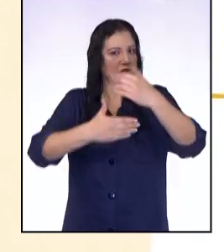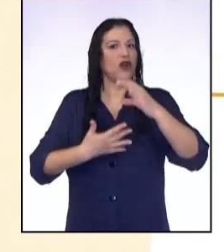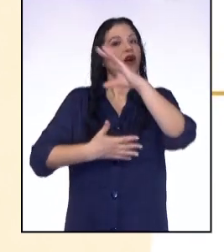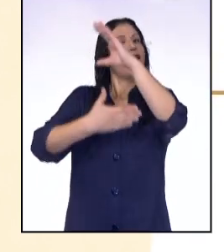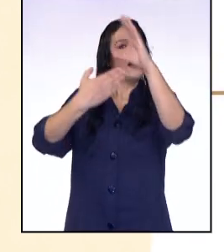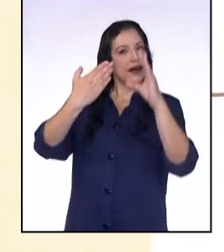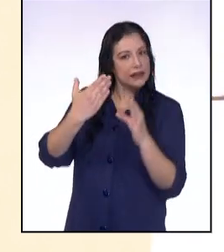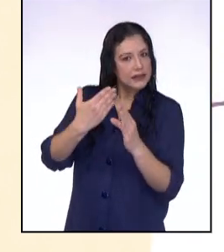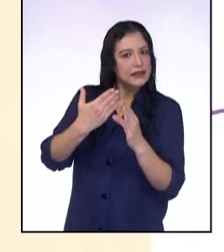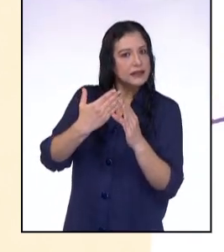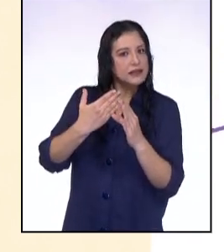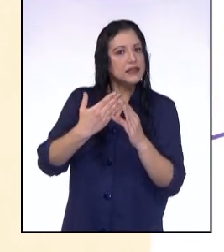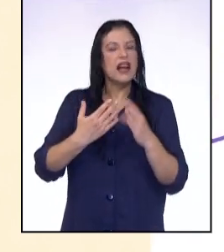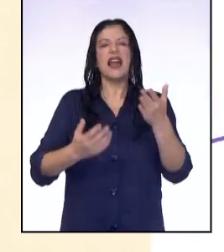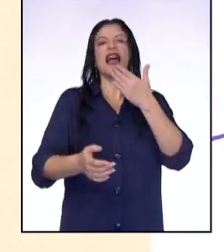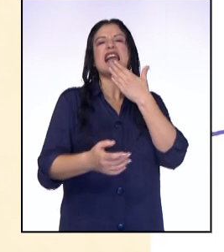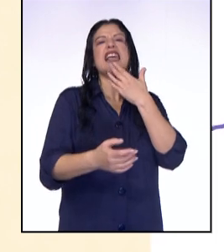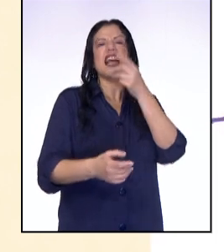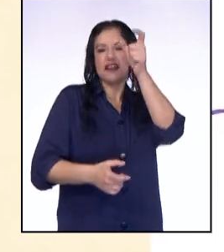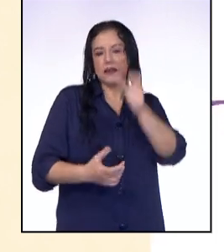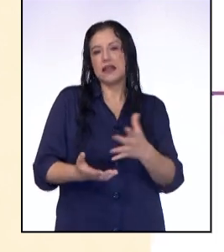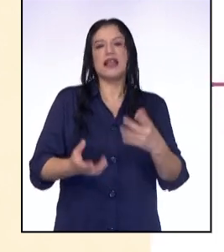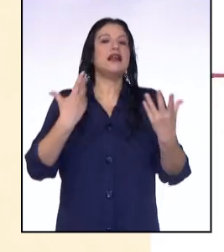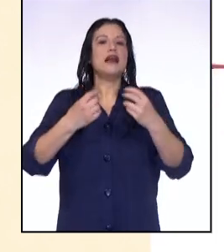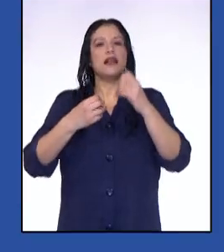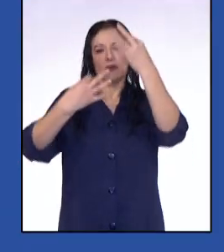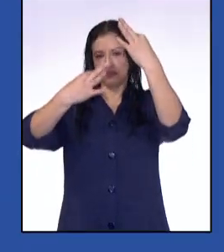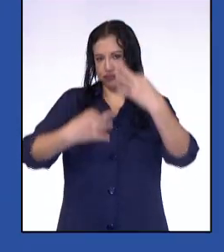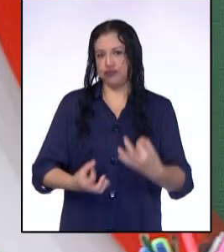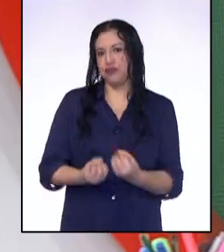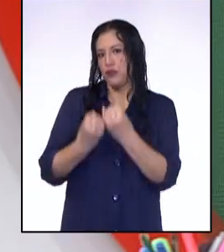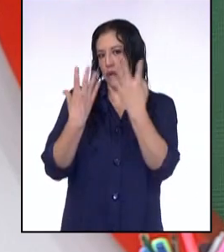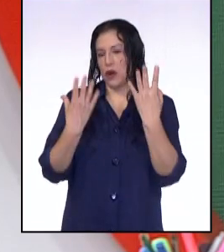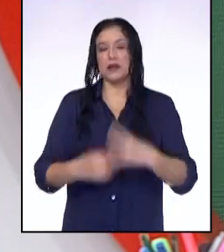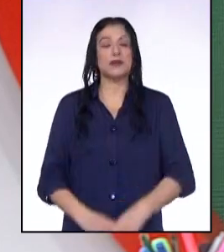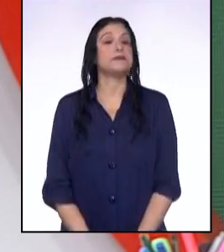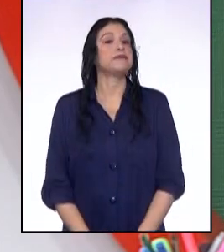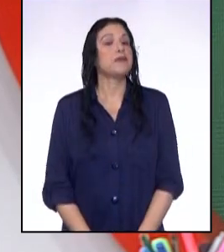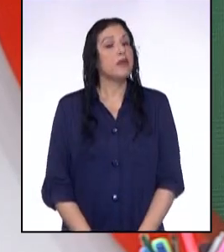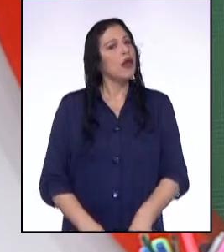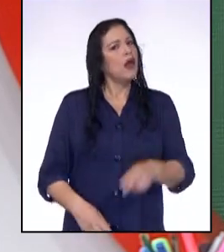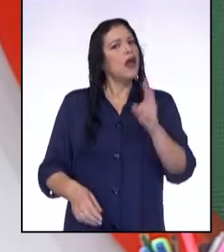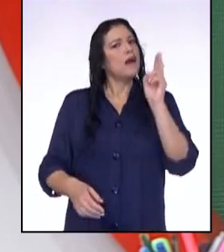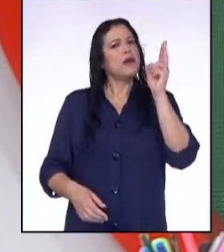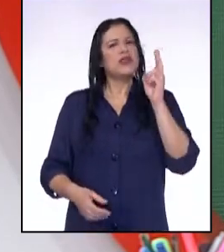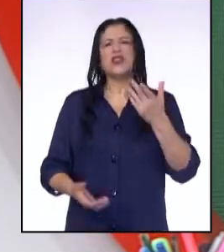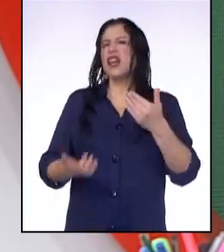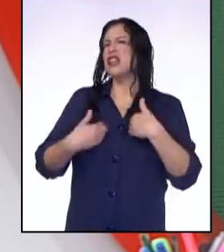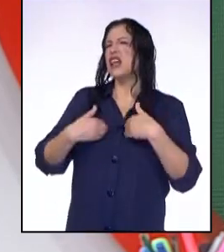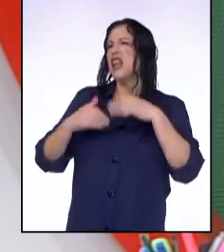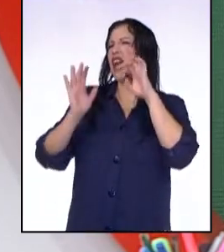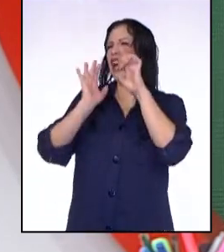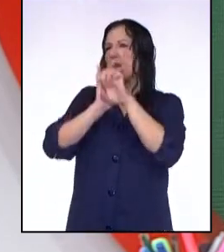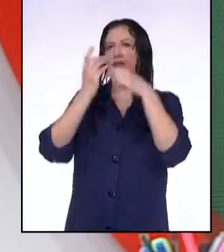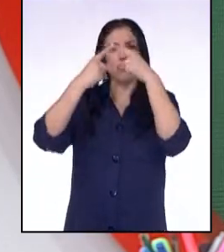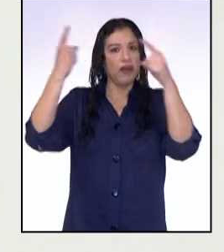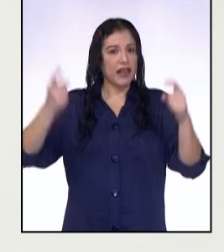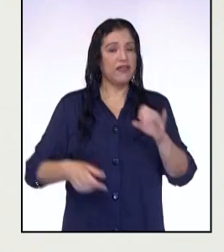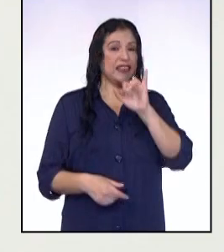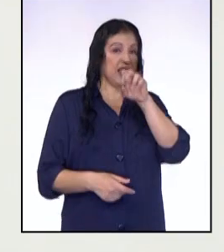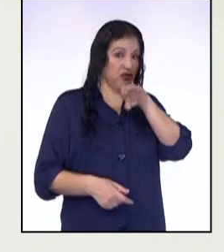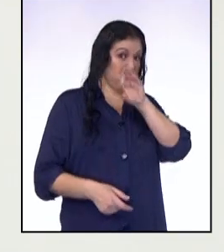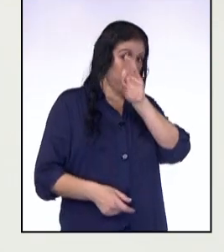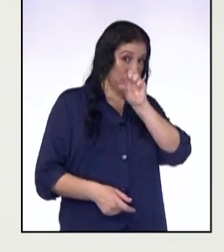característico, biográfico y estadístico. Profesora, ¿tiene ejemplos de los tipos de infografías?